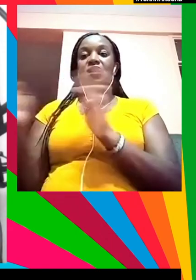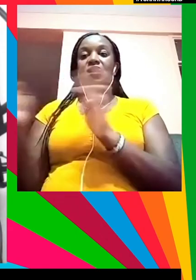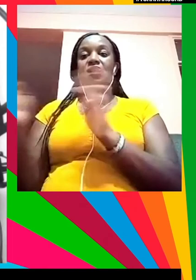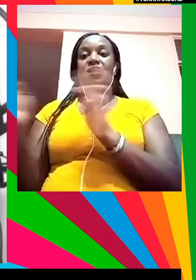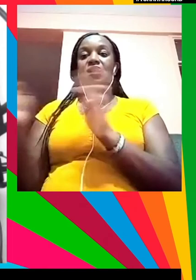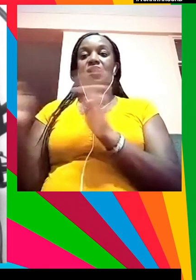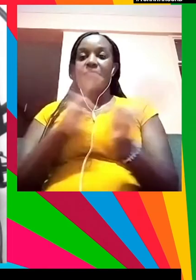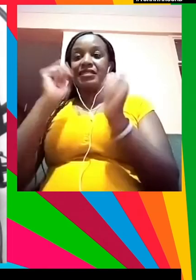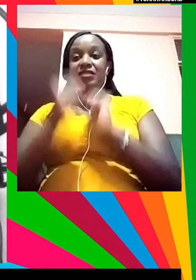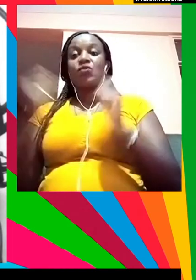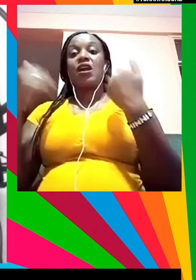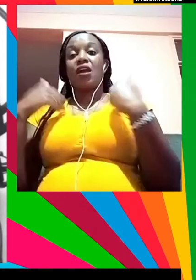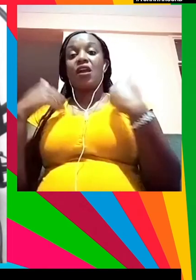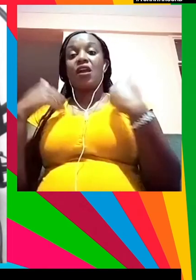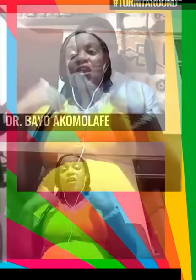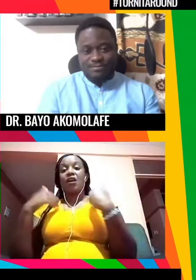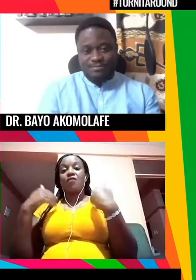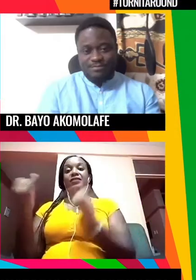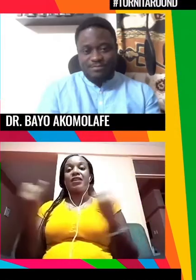se nos invita a perder nuestro camino.